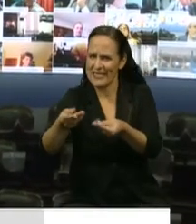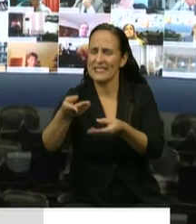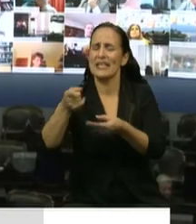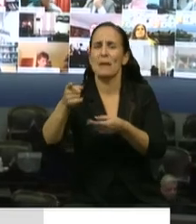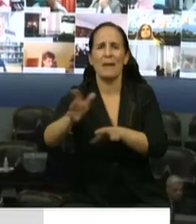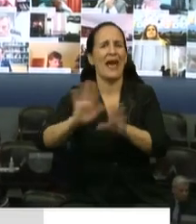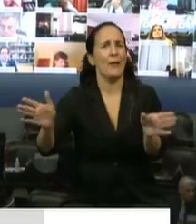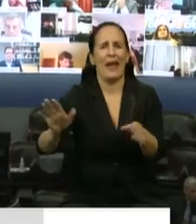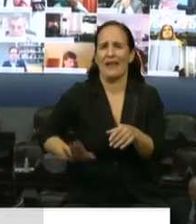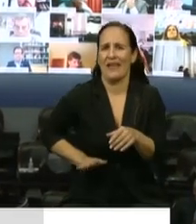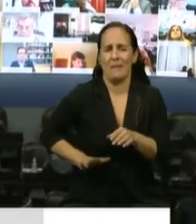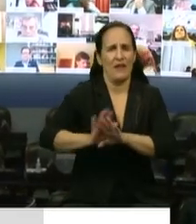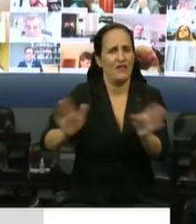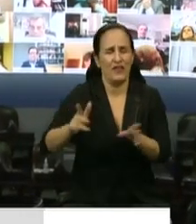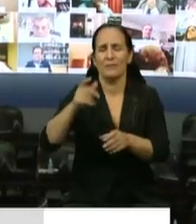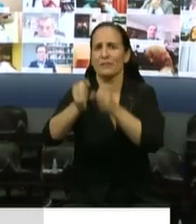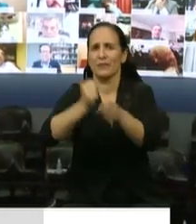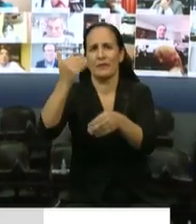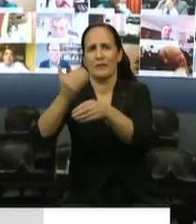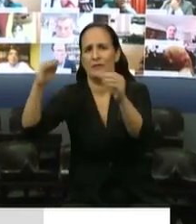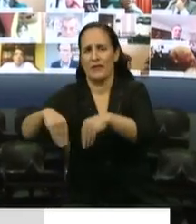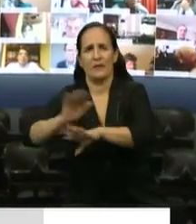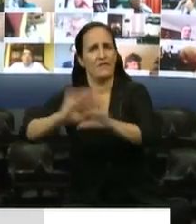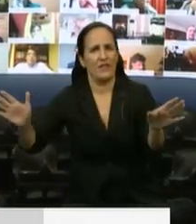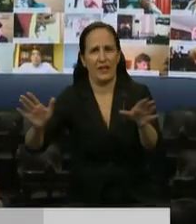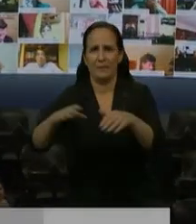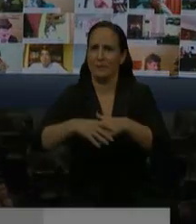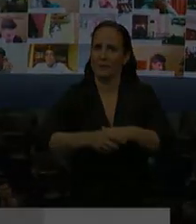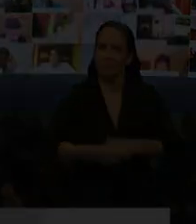desafío que tenemos para los próximos meses. Gracias, señor Presidente. Gracias, diputado. Gracias.